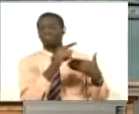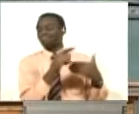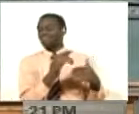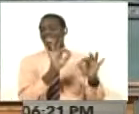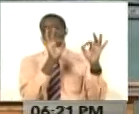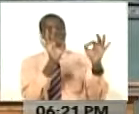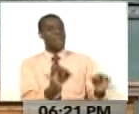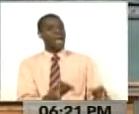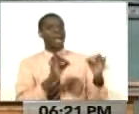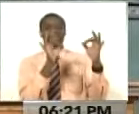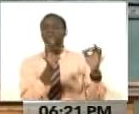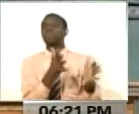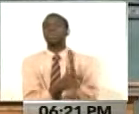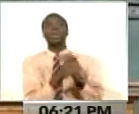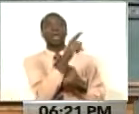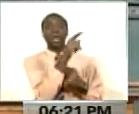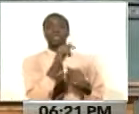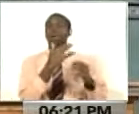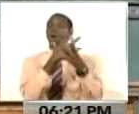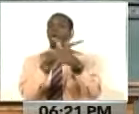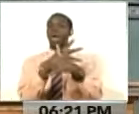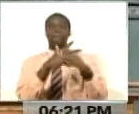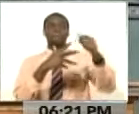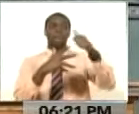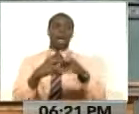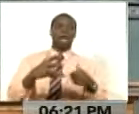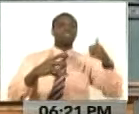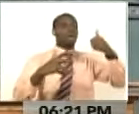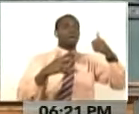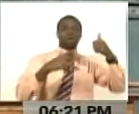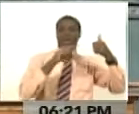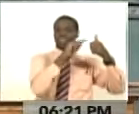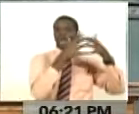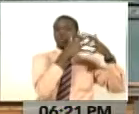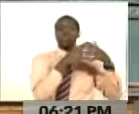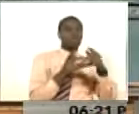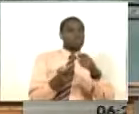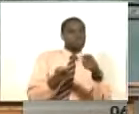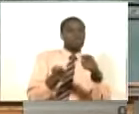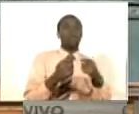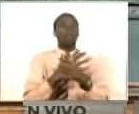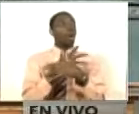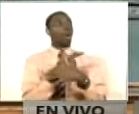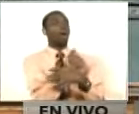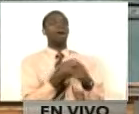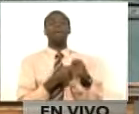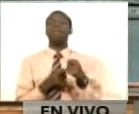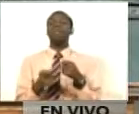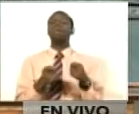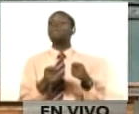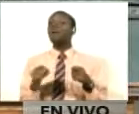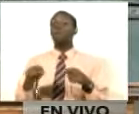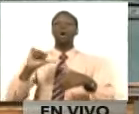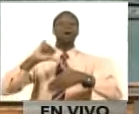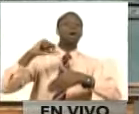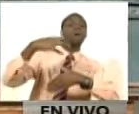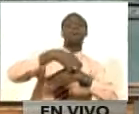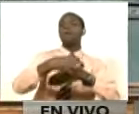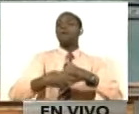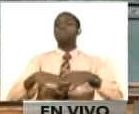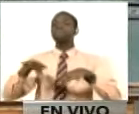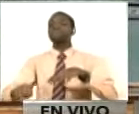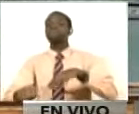sido instrumentalizada desde los centros de poder estadounidenses para someter a los pueblos de nuestra región.